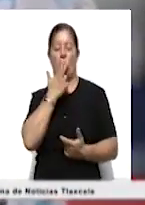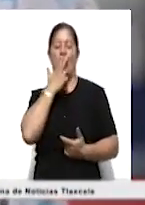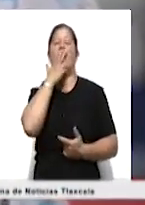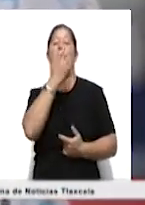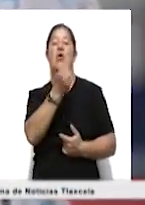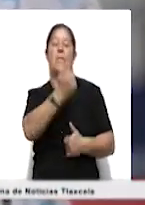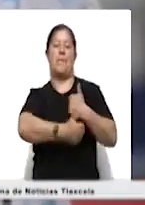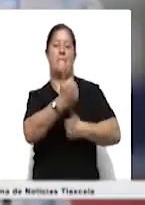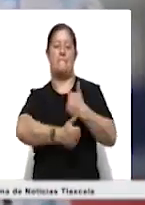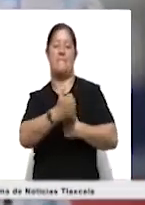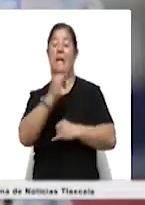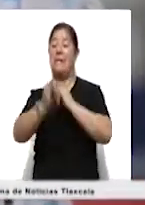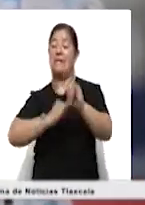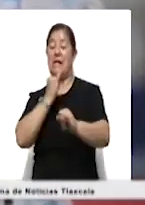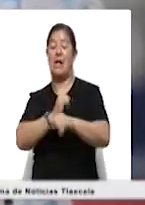con Argentina.